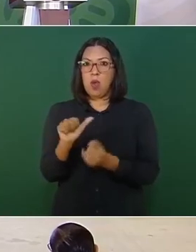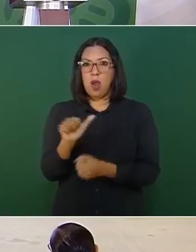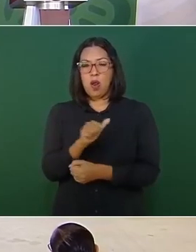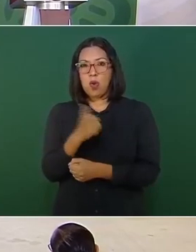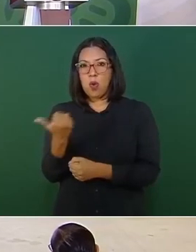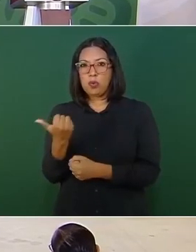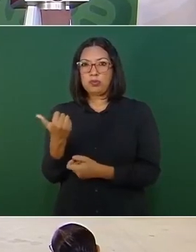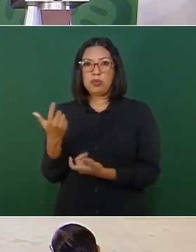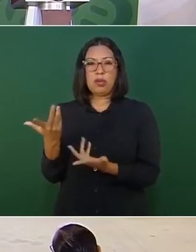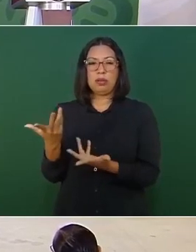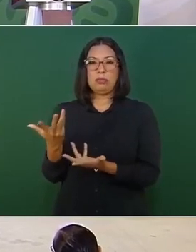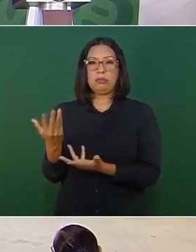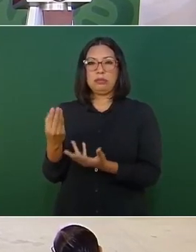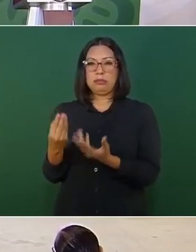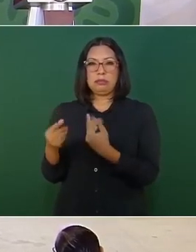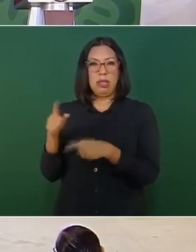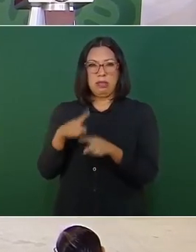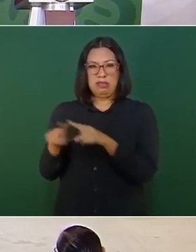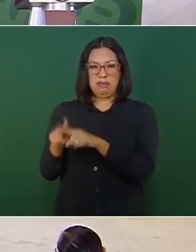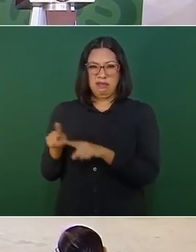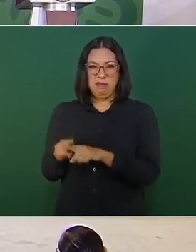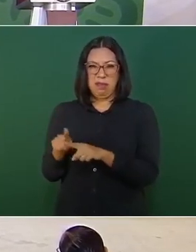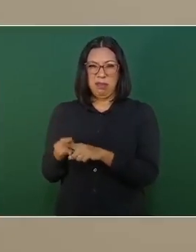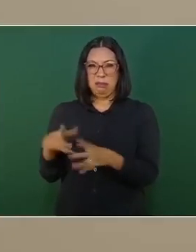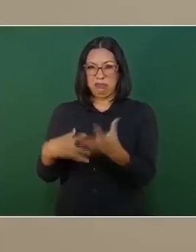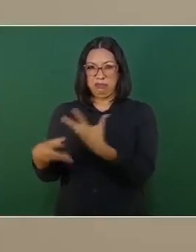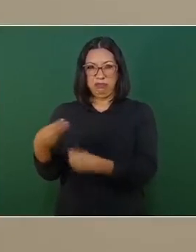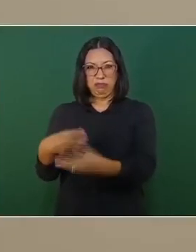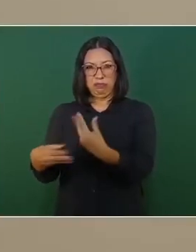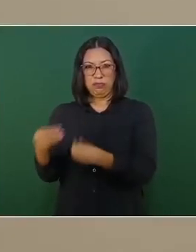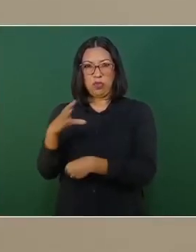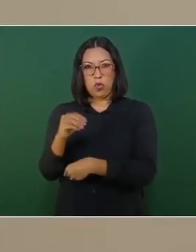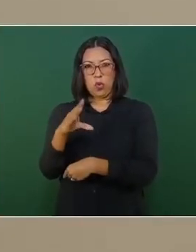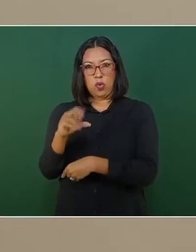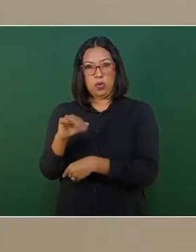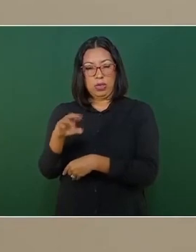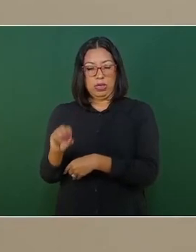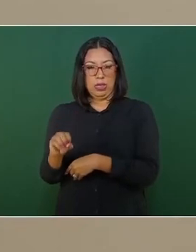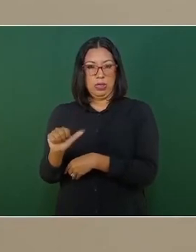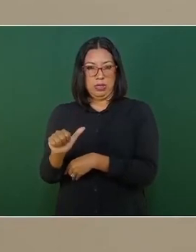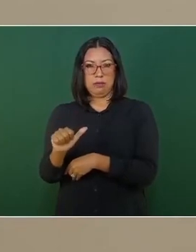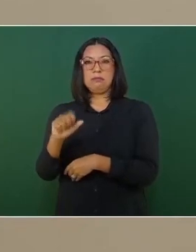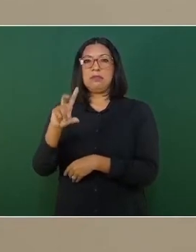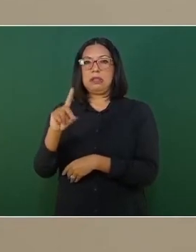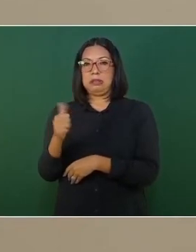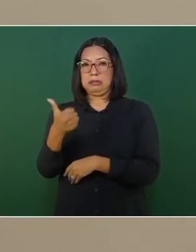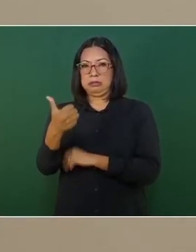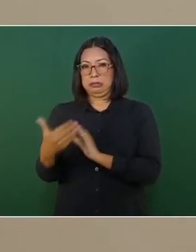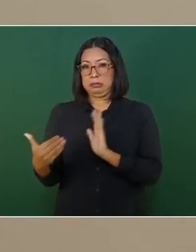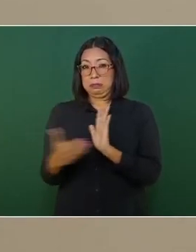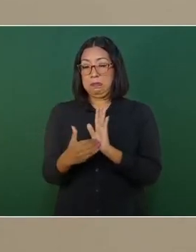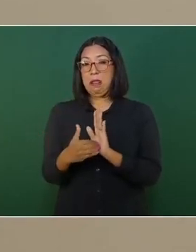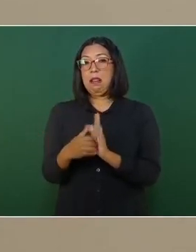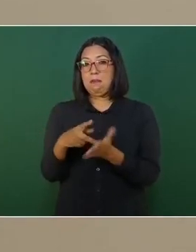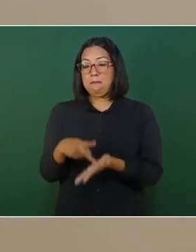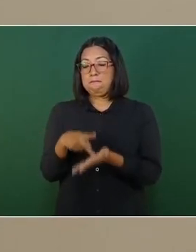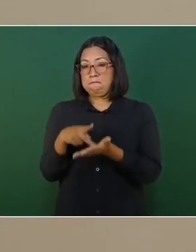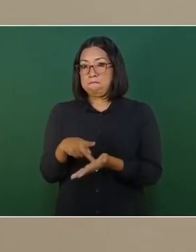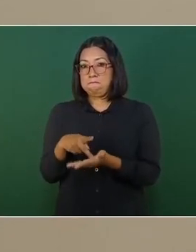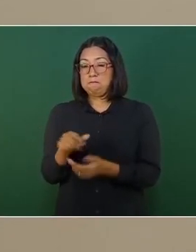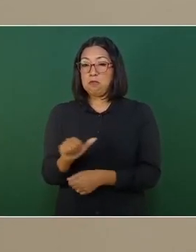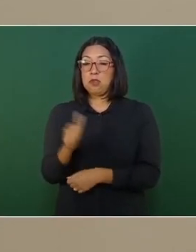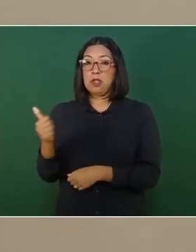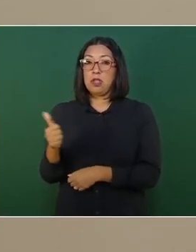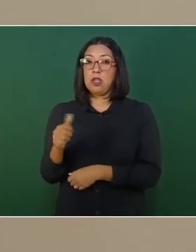contaminado por cocaína de 36 mil kilogramos aproximadamente y ha asegurado también